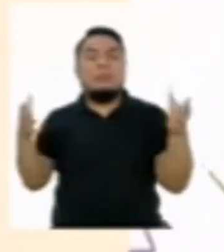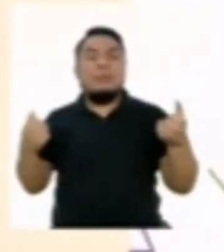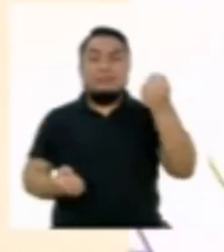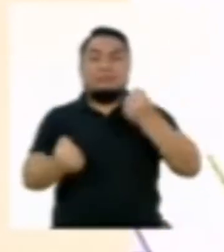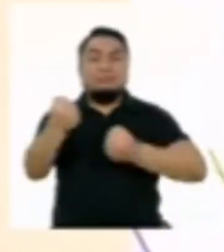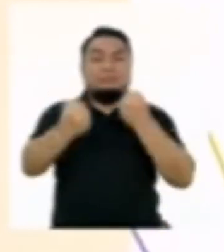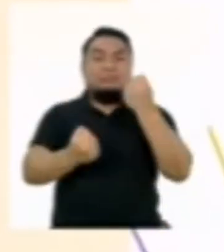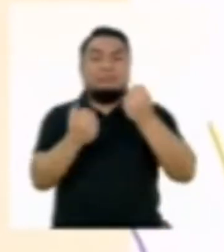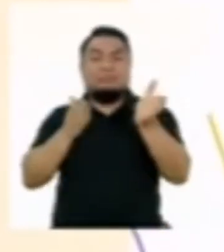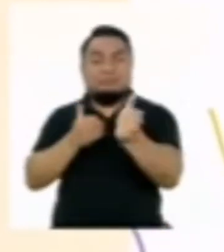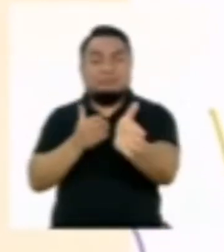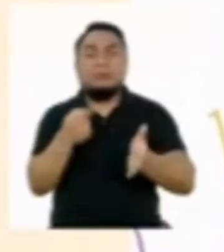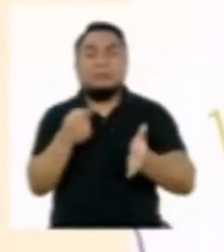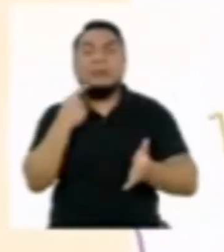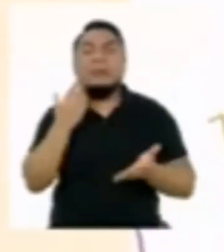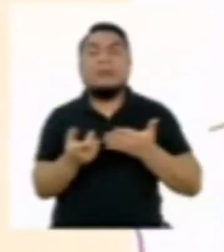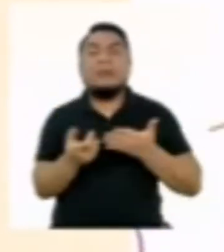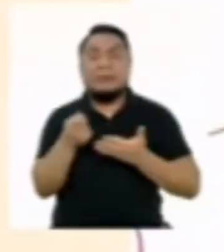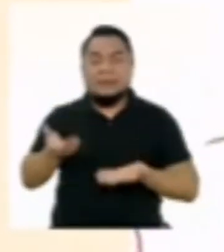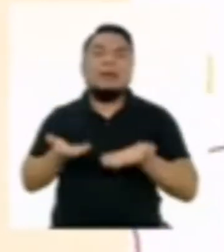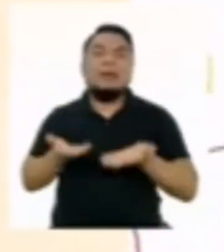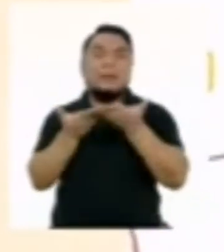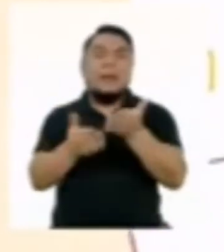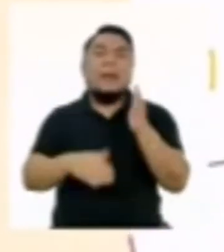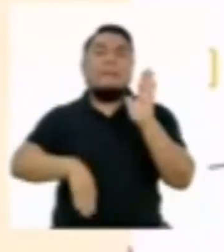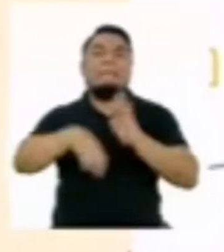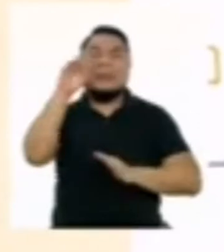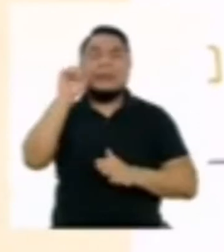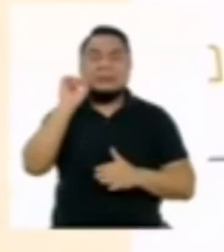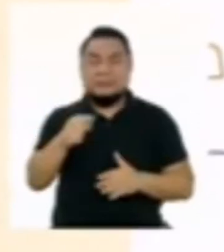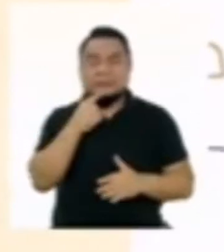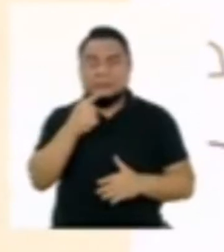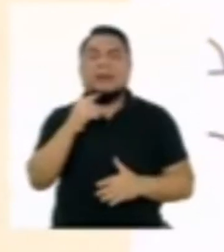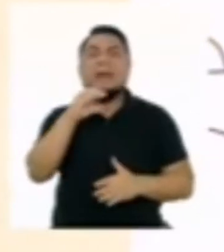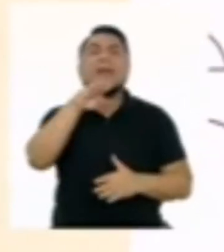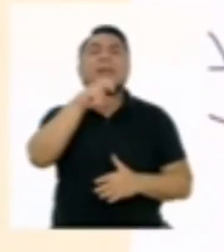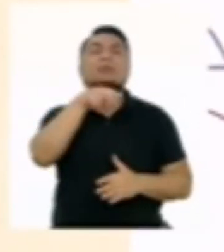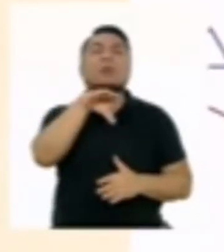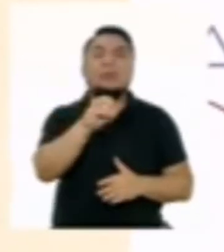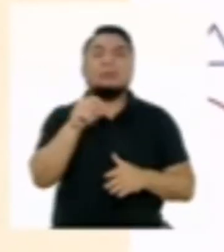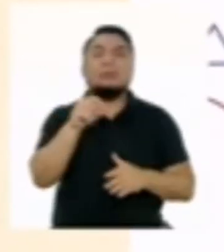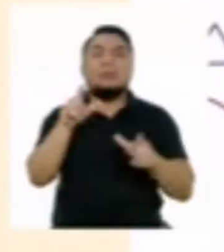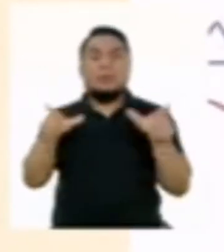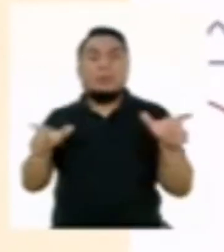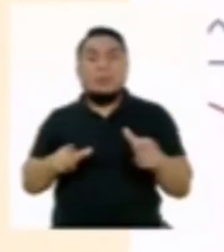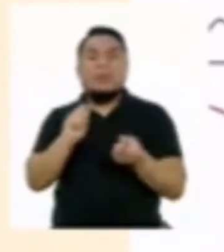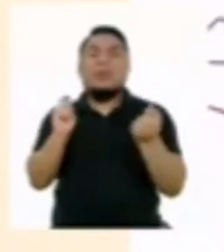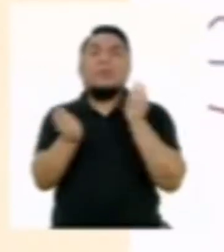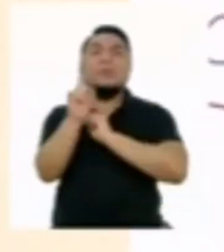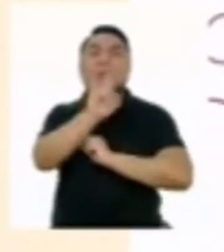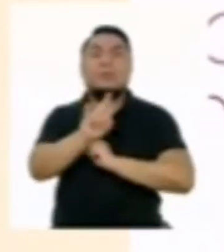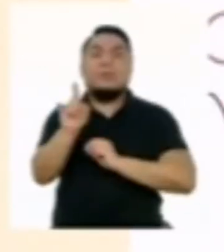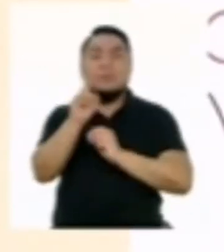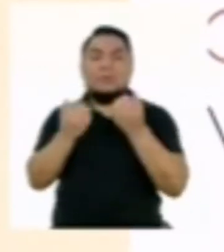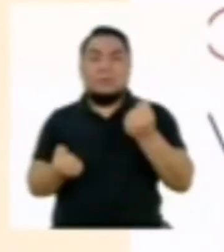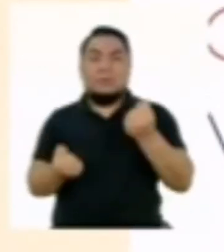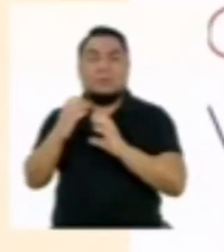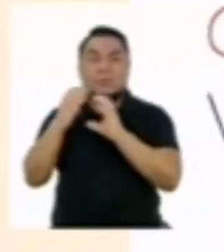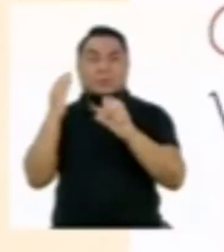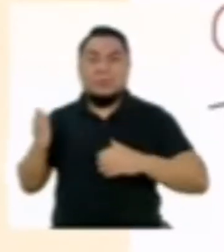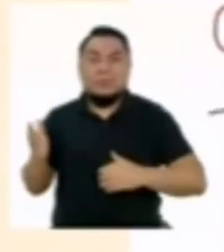transporte automotriz, el cual produce más dióxido de carbono en lugar de usar transportes no